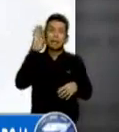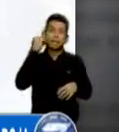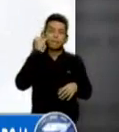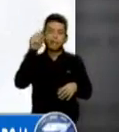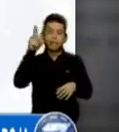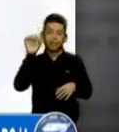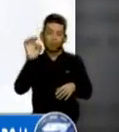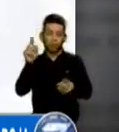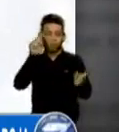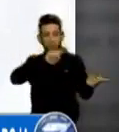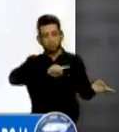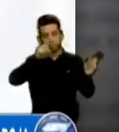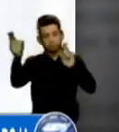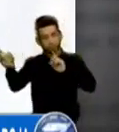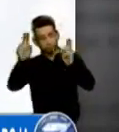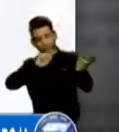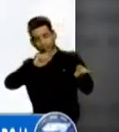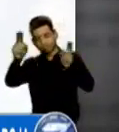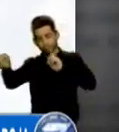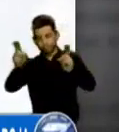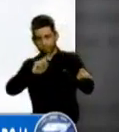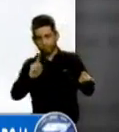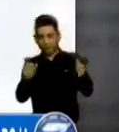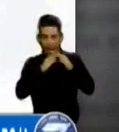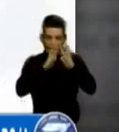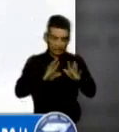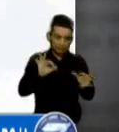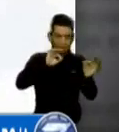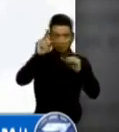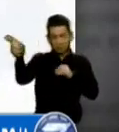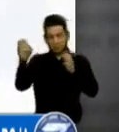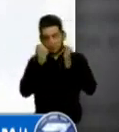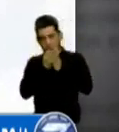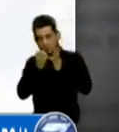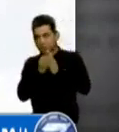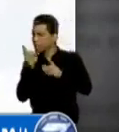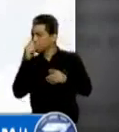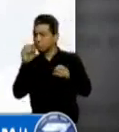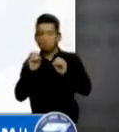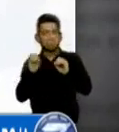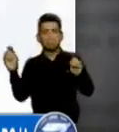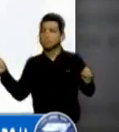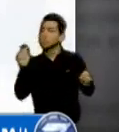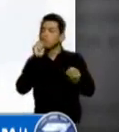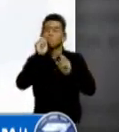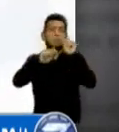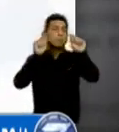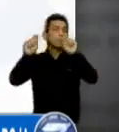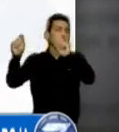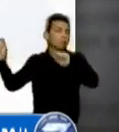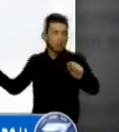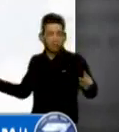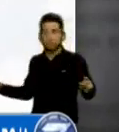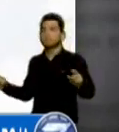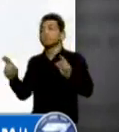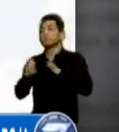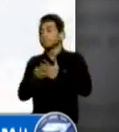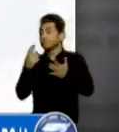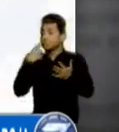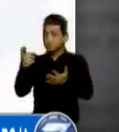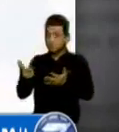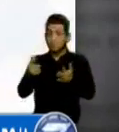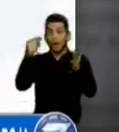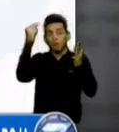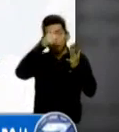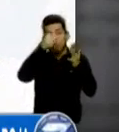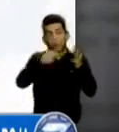2021, ninguno de ellos reportó contagios dentro de su comunidad educativa. Considerando todo lo anterior y privilegiando la salud